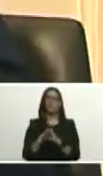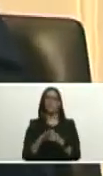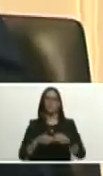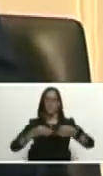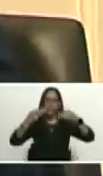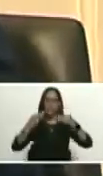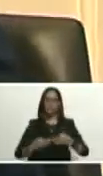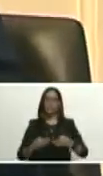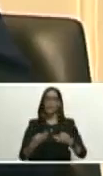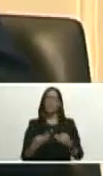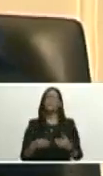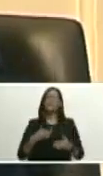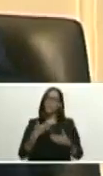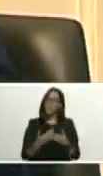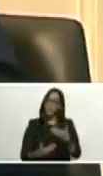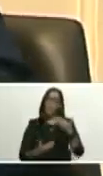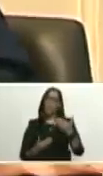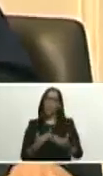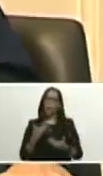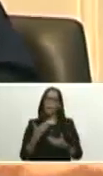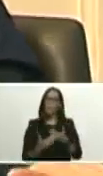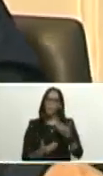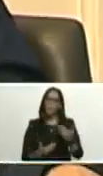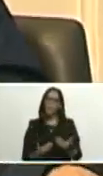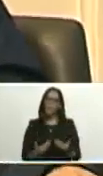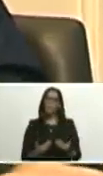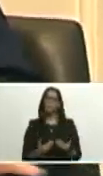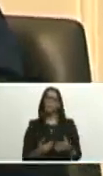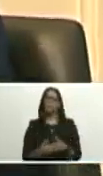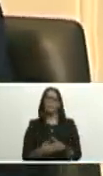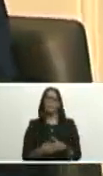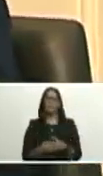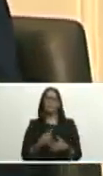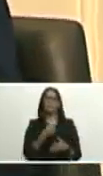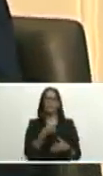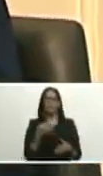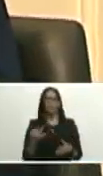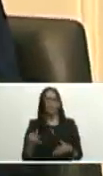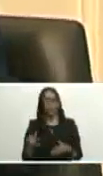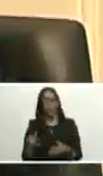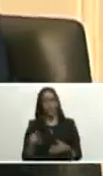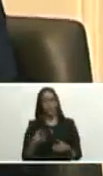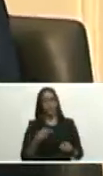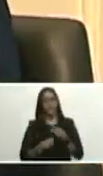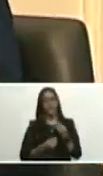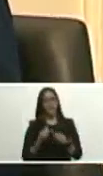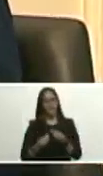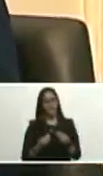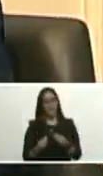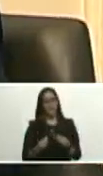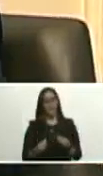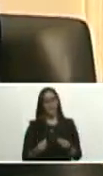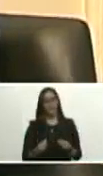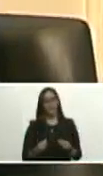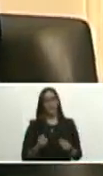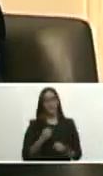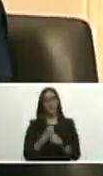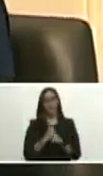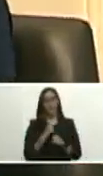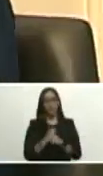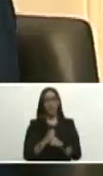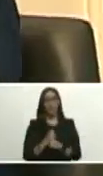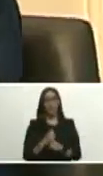para que poco a poco vaya llegándose a estos números y generar los excedentes que requerimos para la